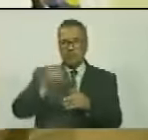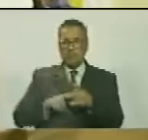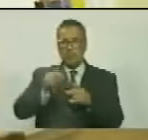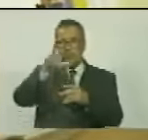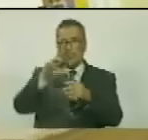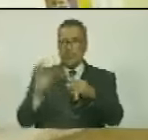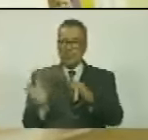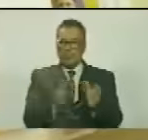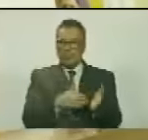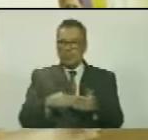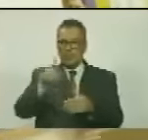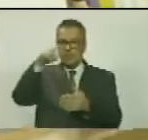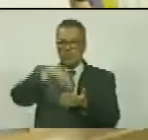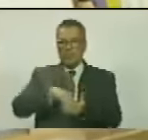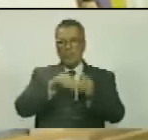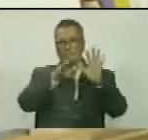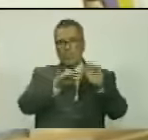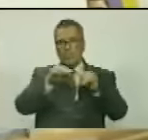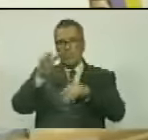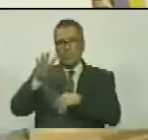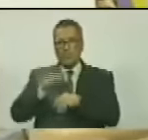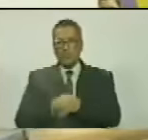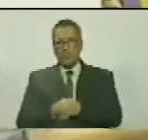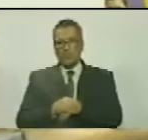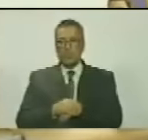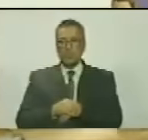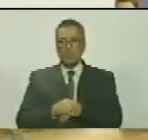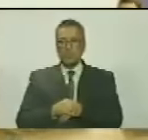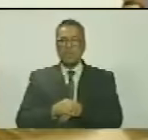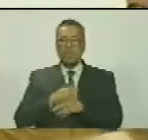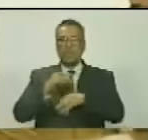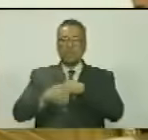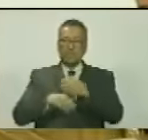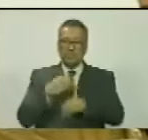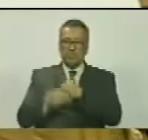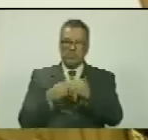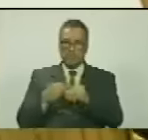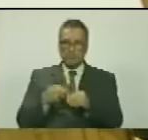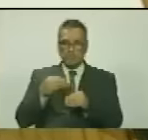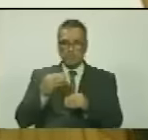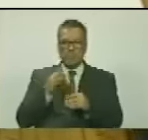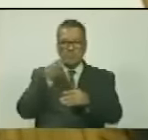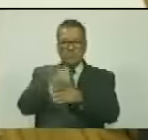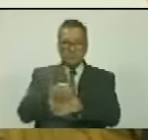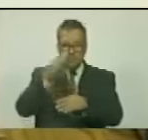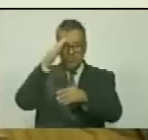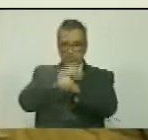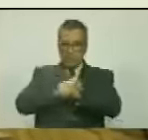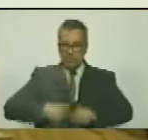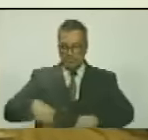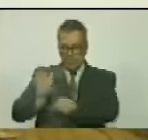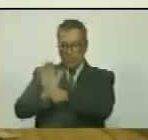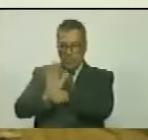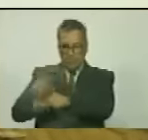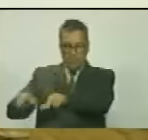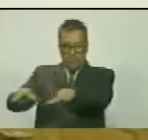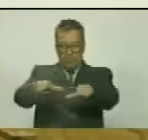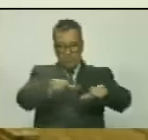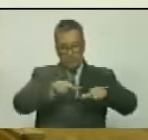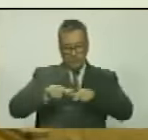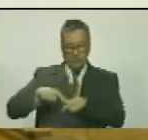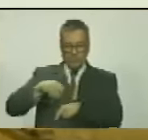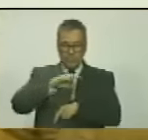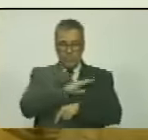2 de marzo de 1884 y estableció un comando militar para proteger nuestra patria